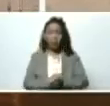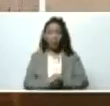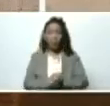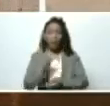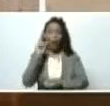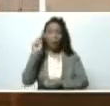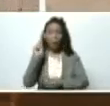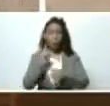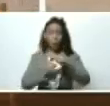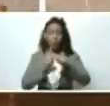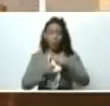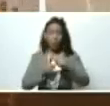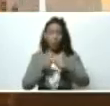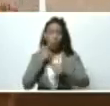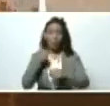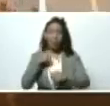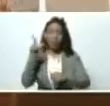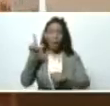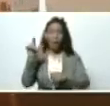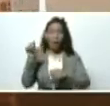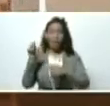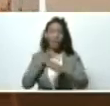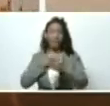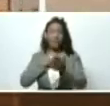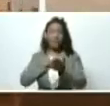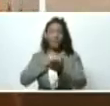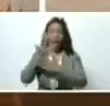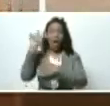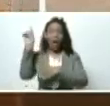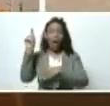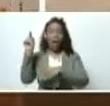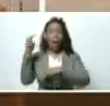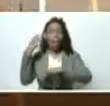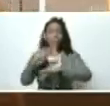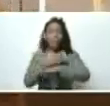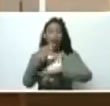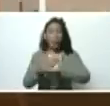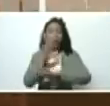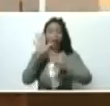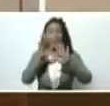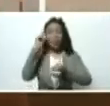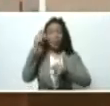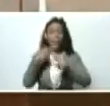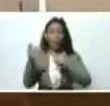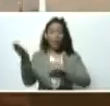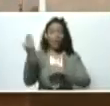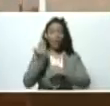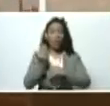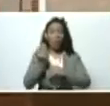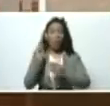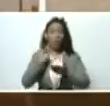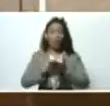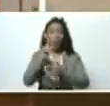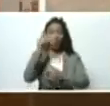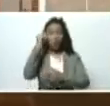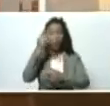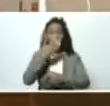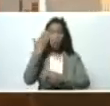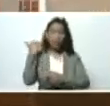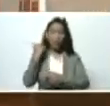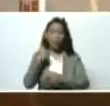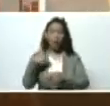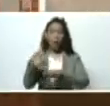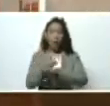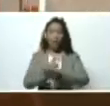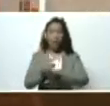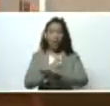favor, me habían dicho que estaba en Miami, pero me dicen que no, que estuvo en Miami 15 días, pero regresó hace unos días atrás, el